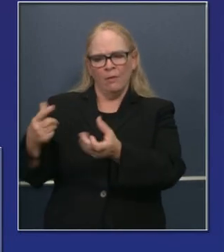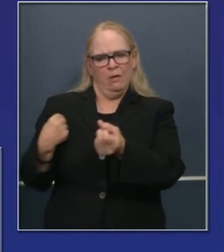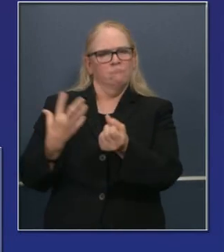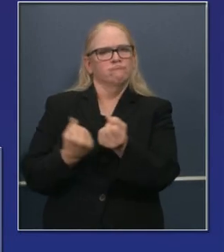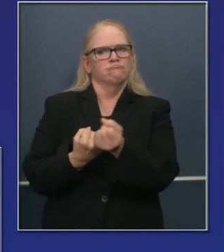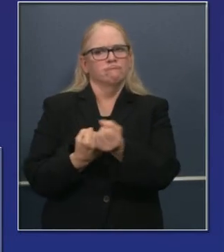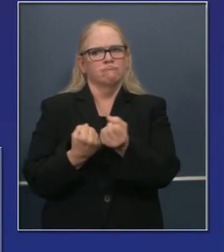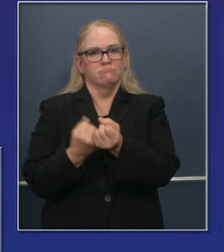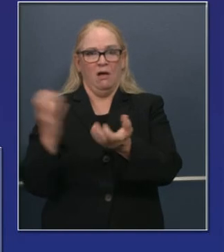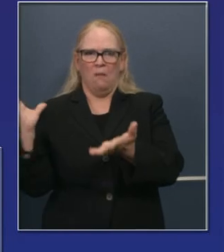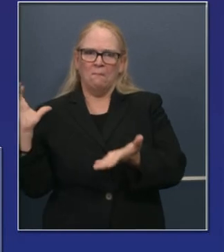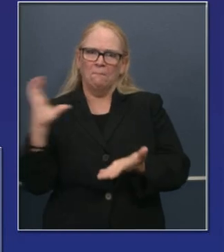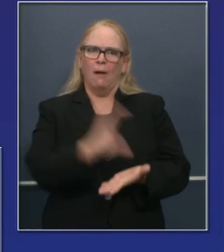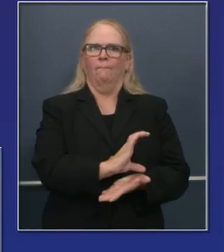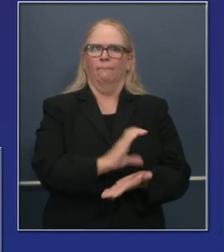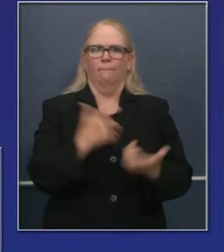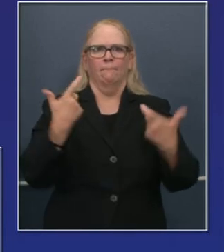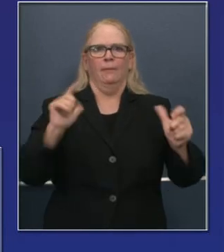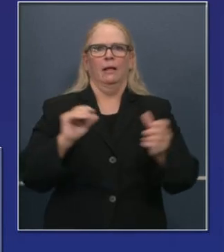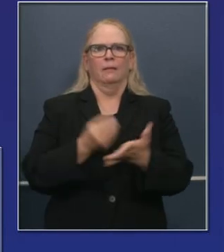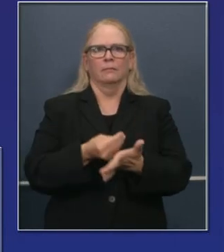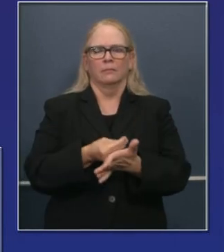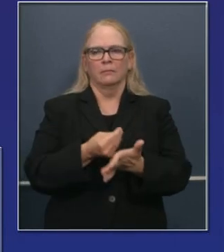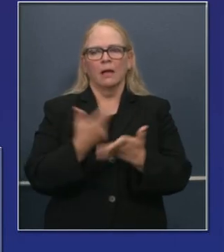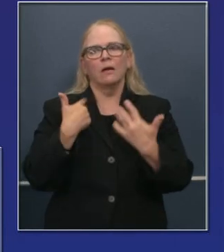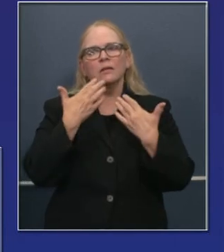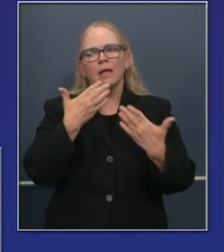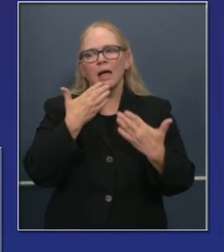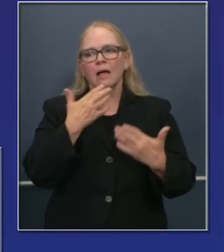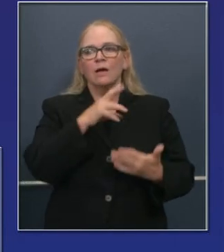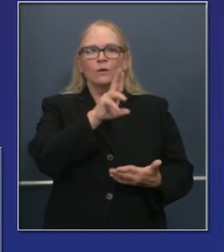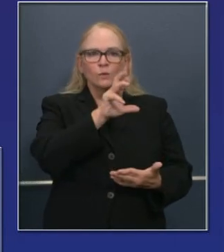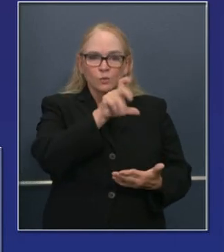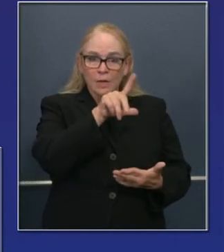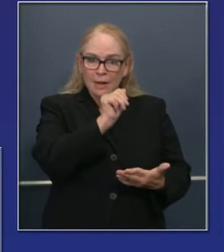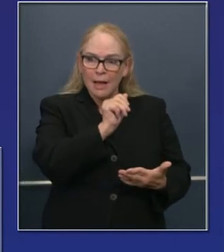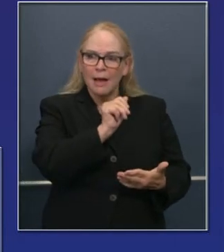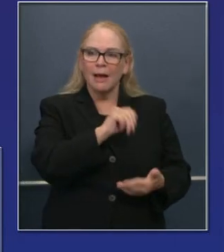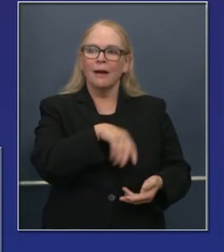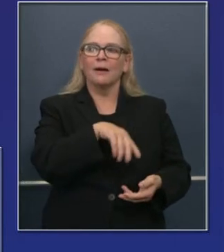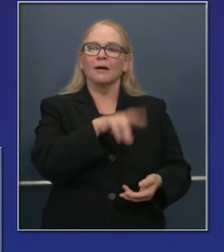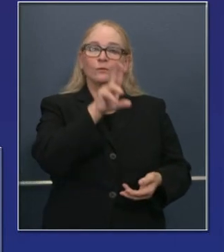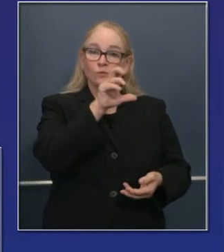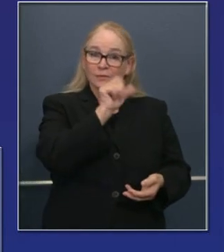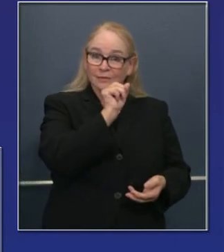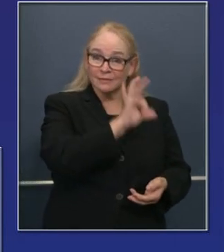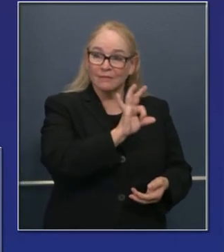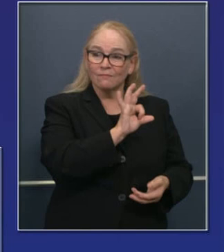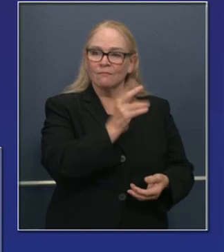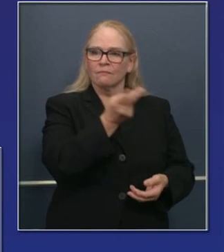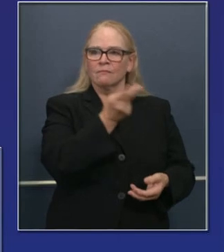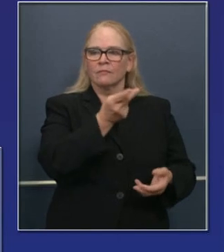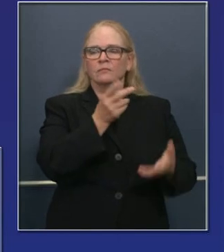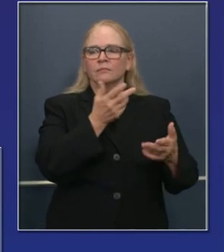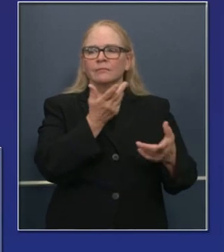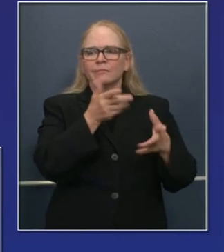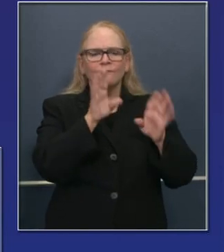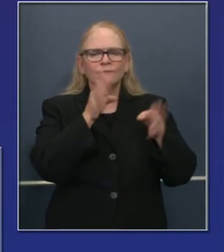eso específicamente, para ayudar los enfoques de UCSAF